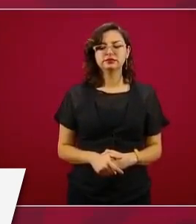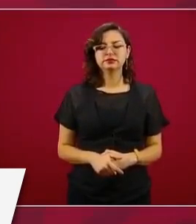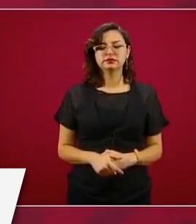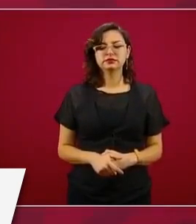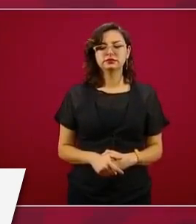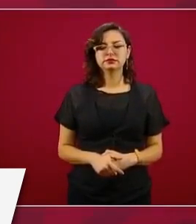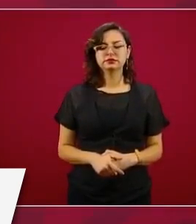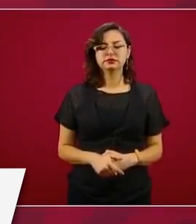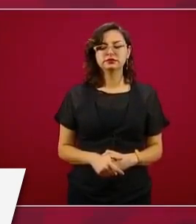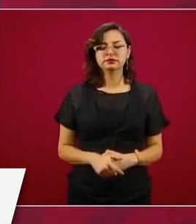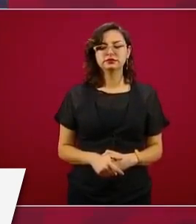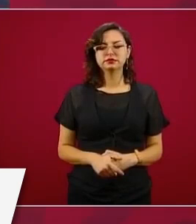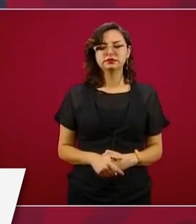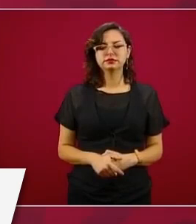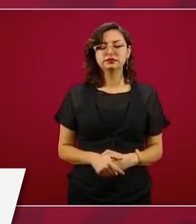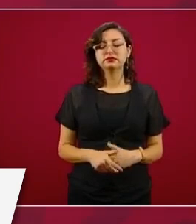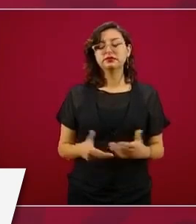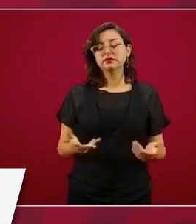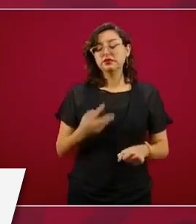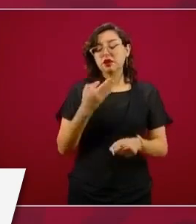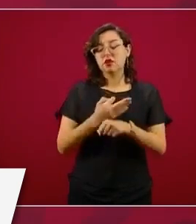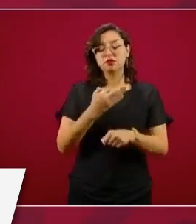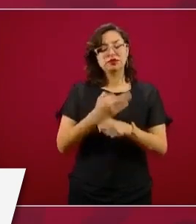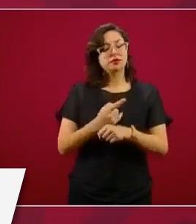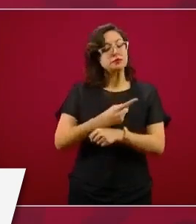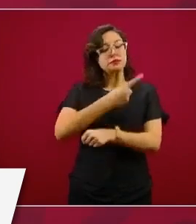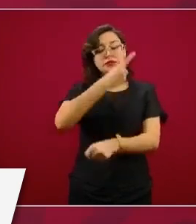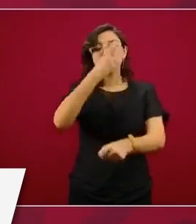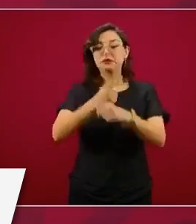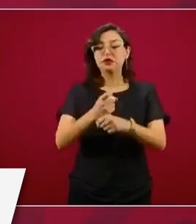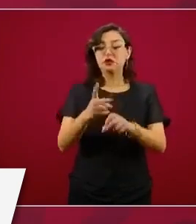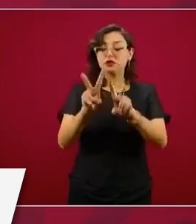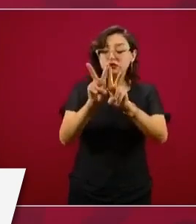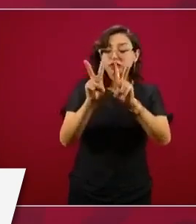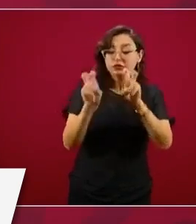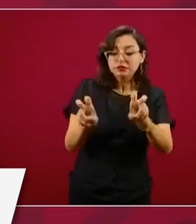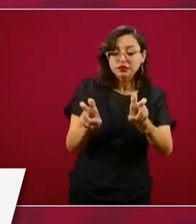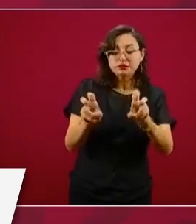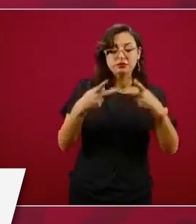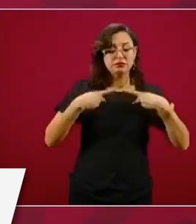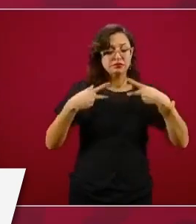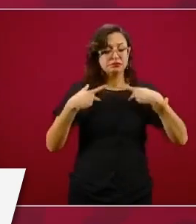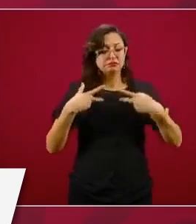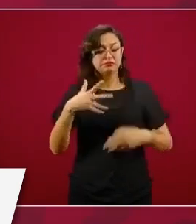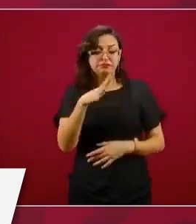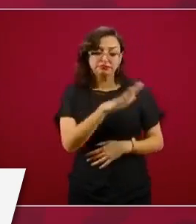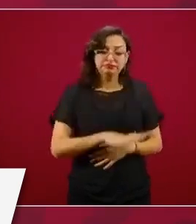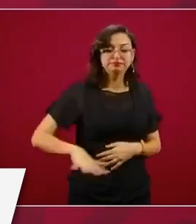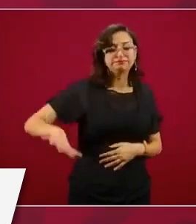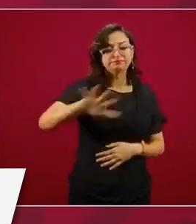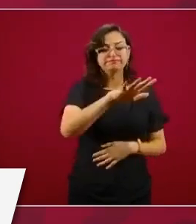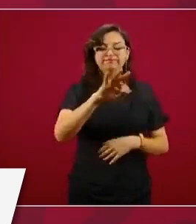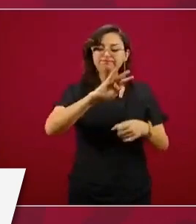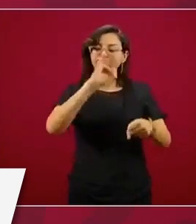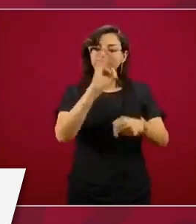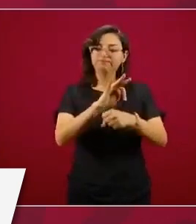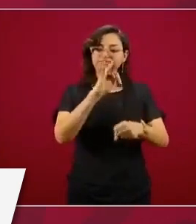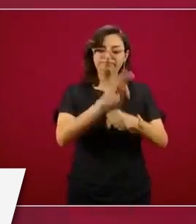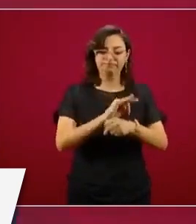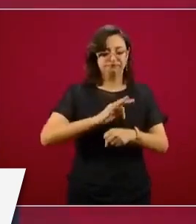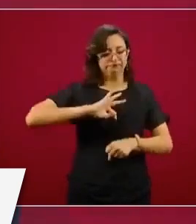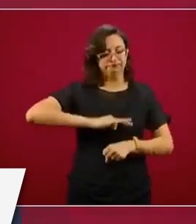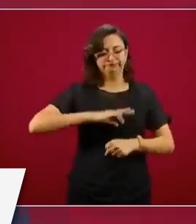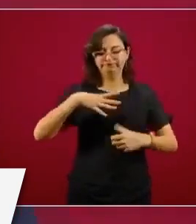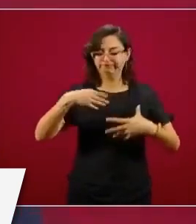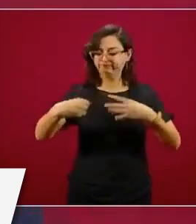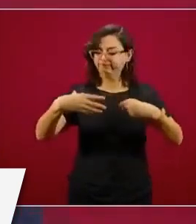daños mayores, protegiendo a la población de la epidemia, eso es